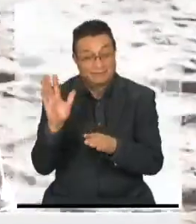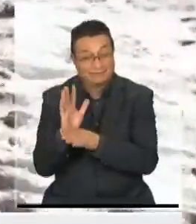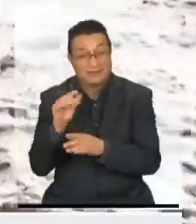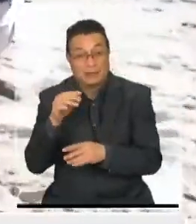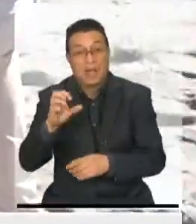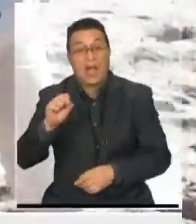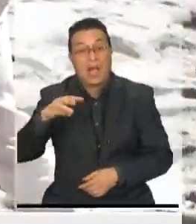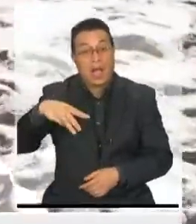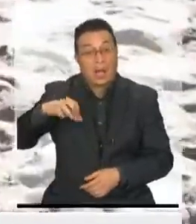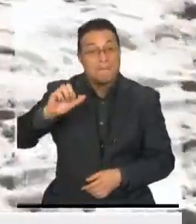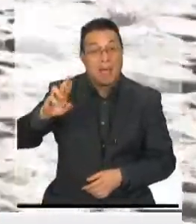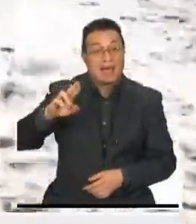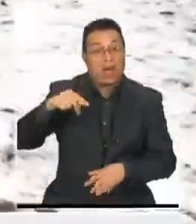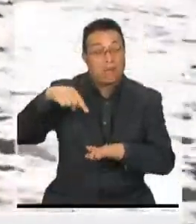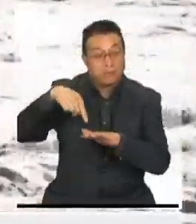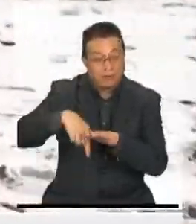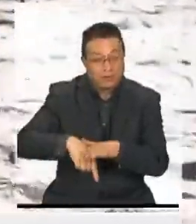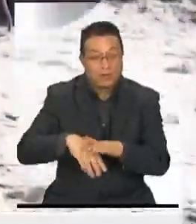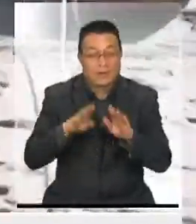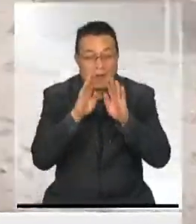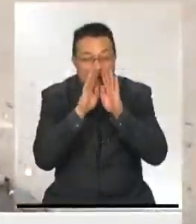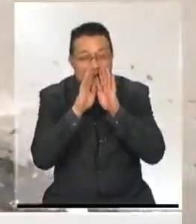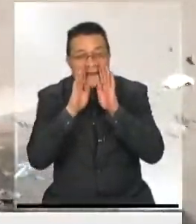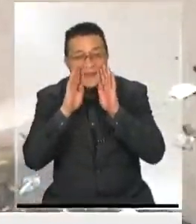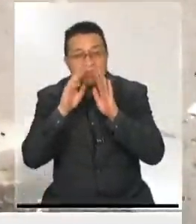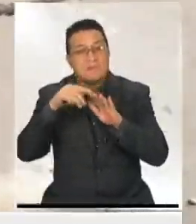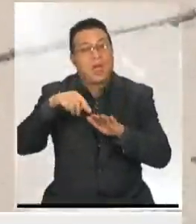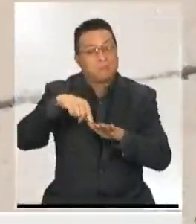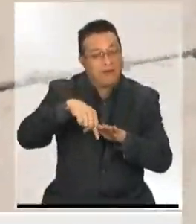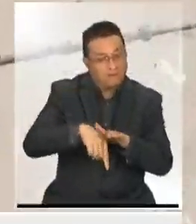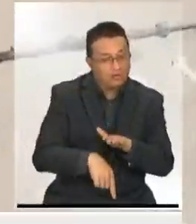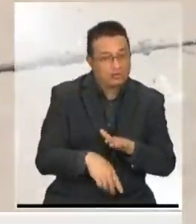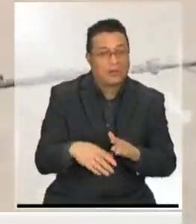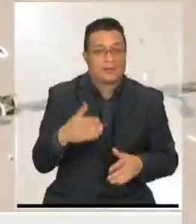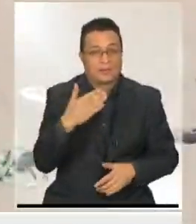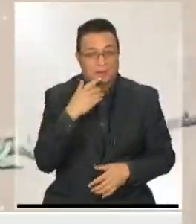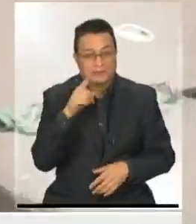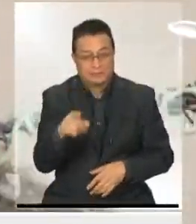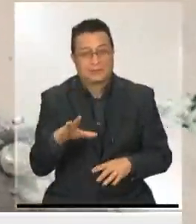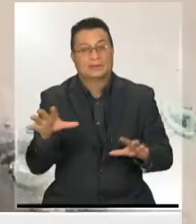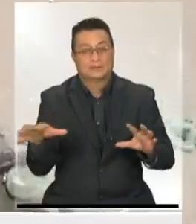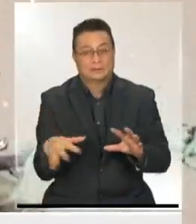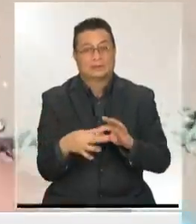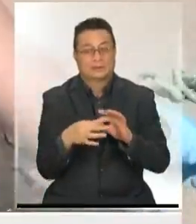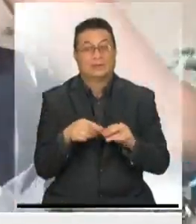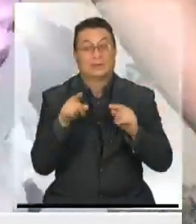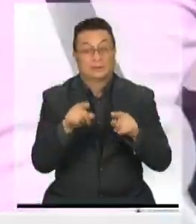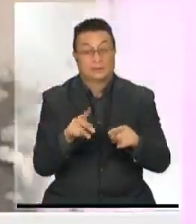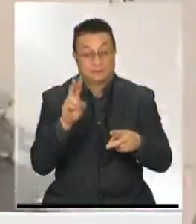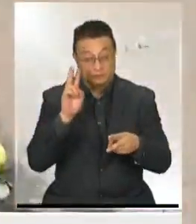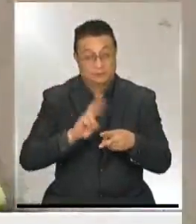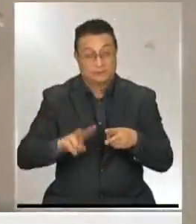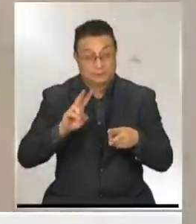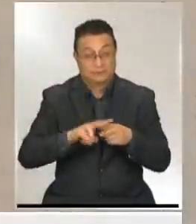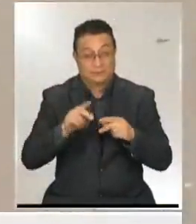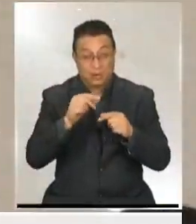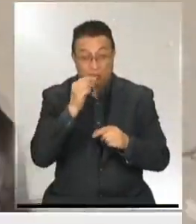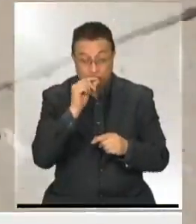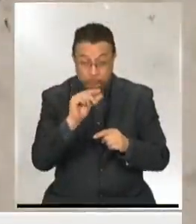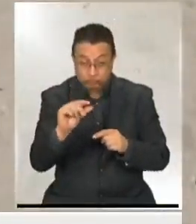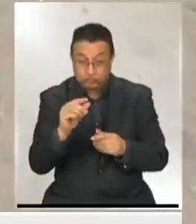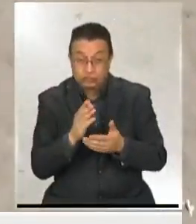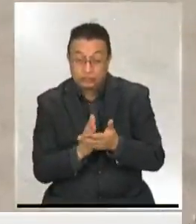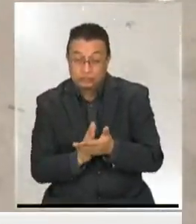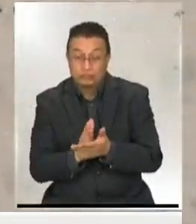Amar Profundo, Limpia Profundo. Y esto tiene que ver con que mientras está a punto de